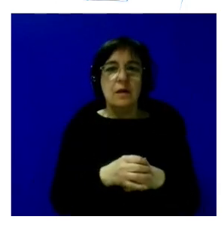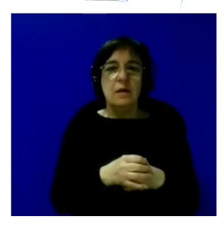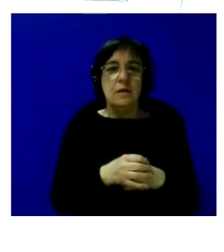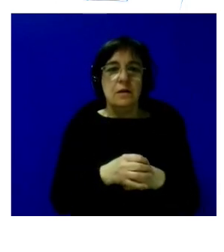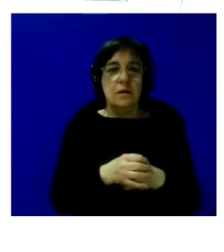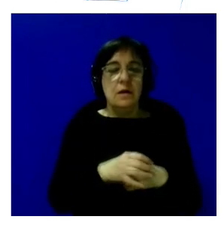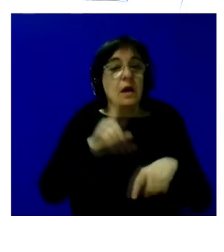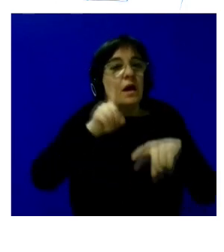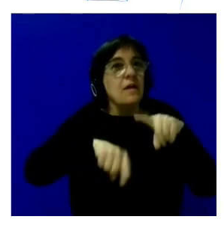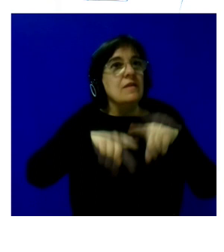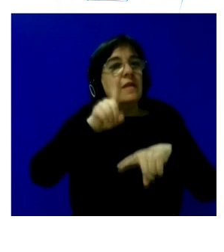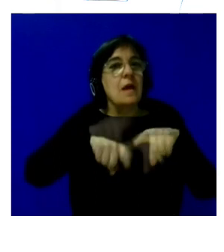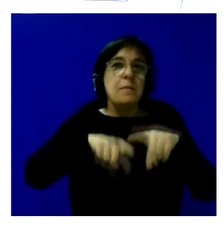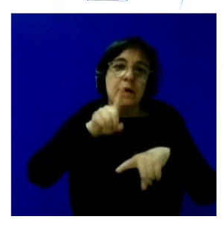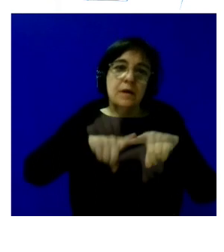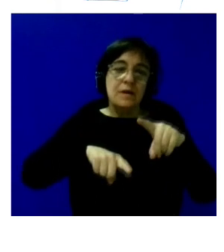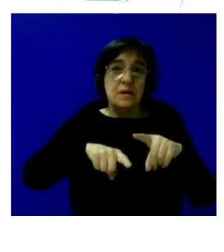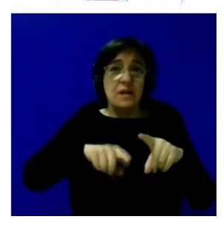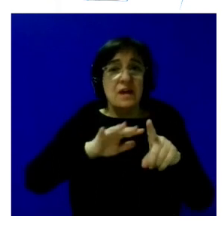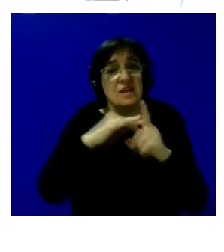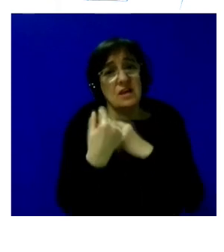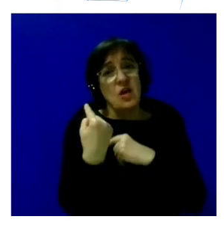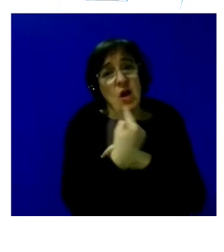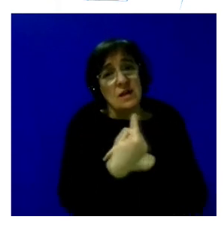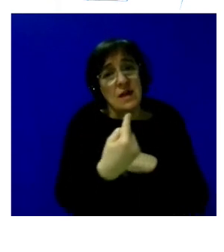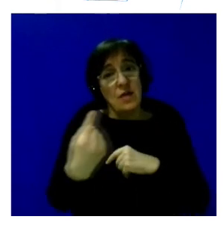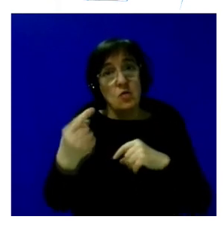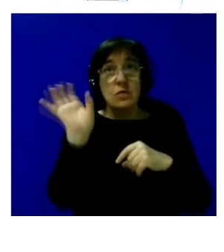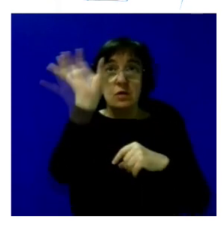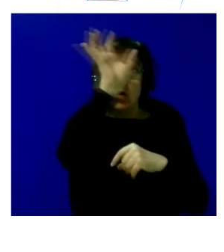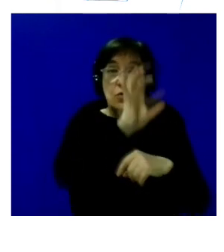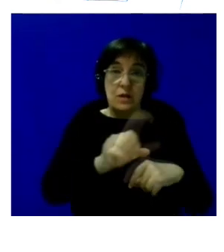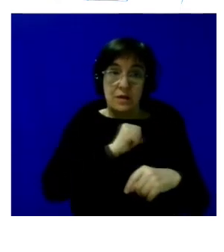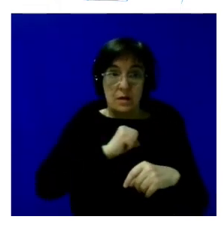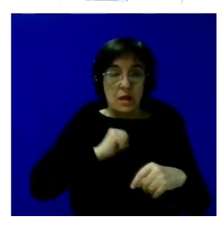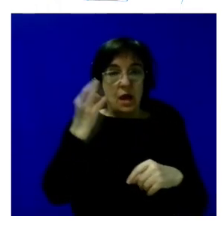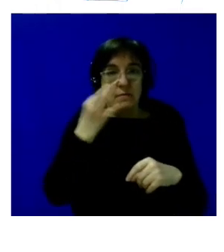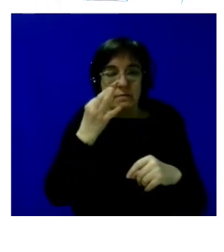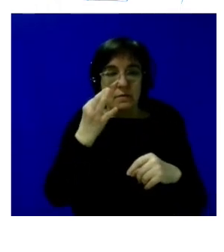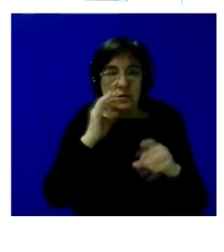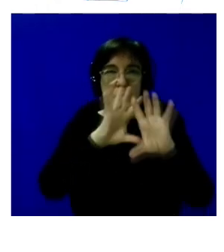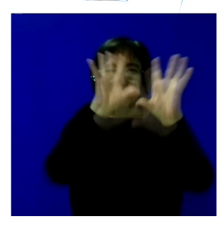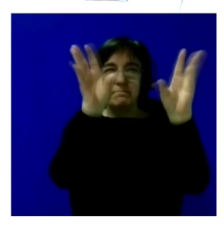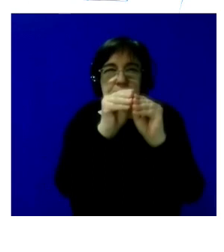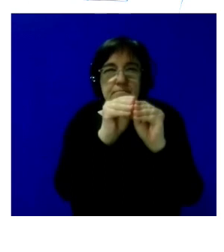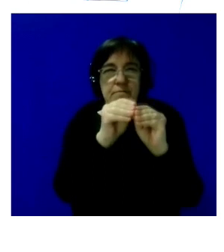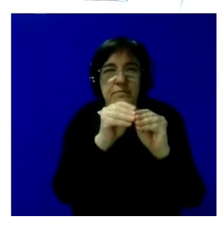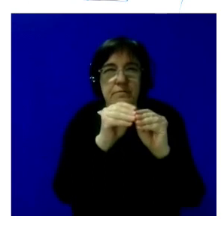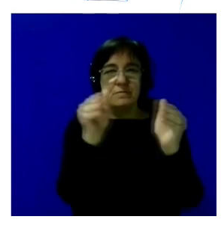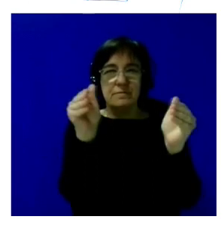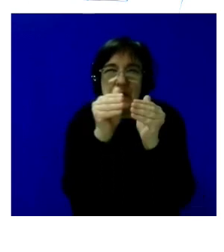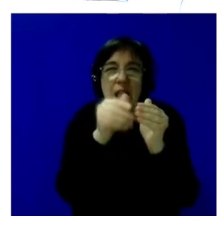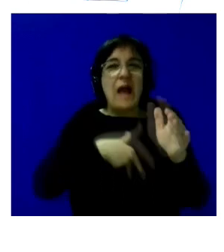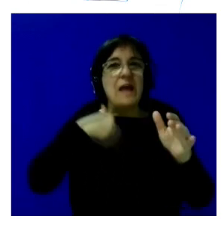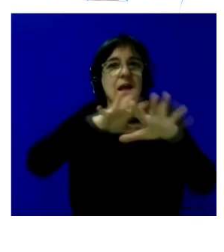depende mucho también de las circunstancias de cada una de las comunidades autónomas hay que mirar en un contexto más micro y no tan general